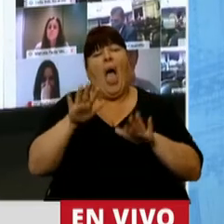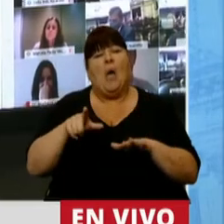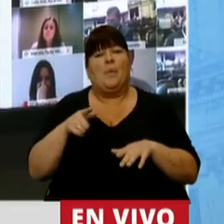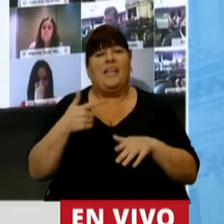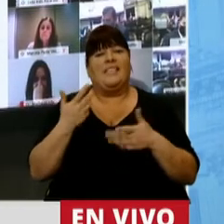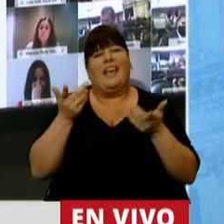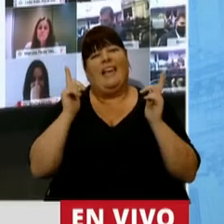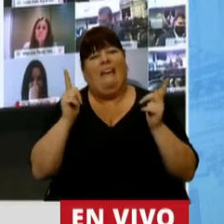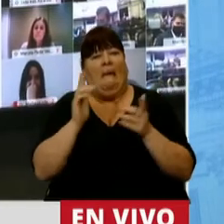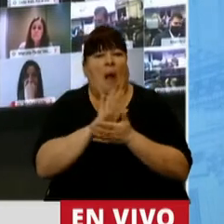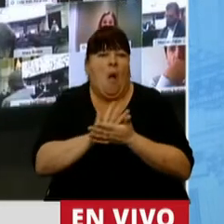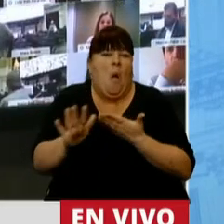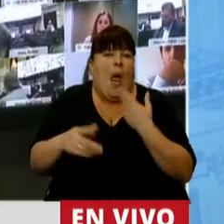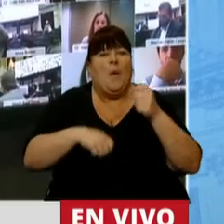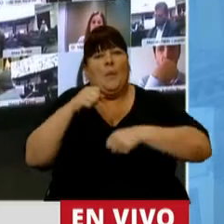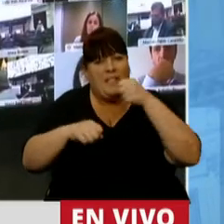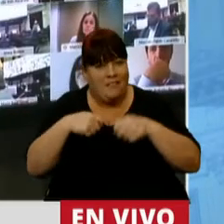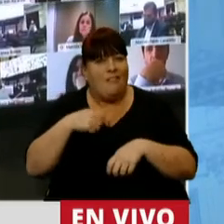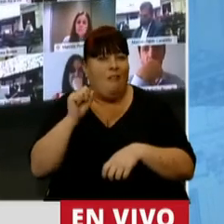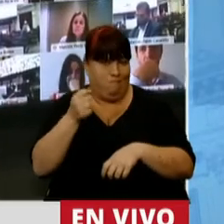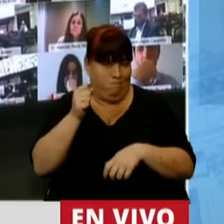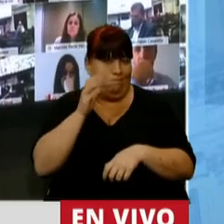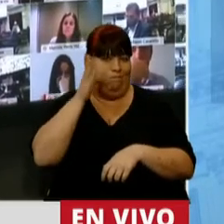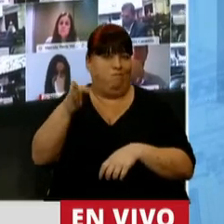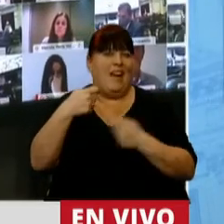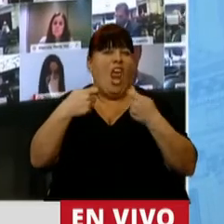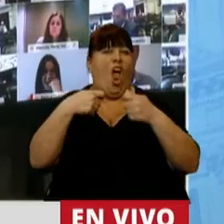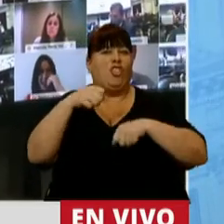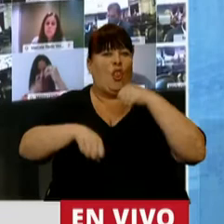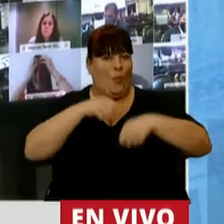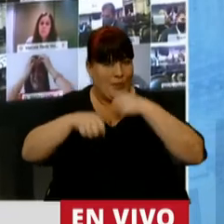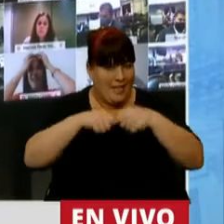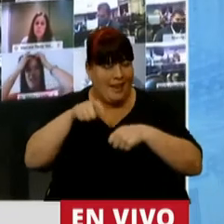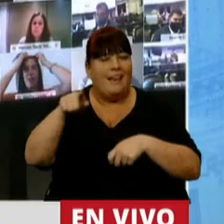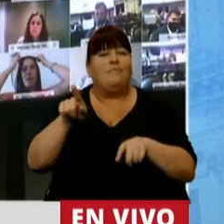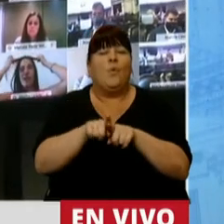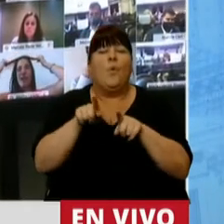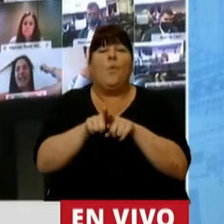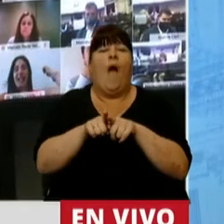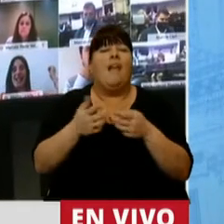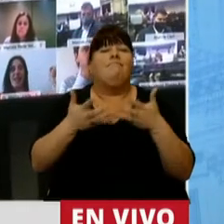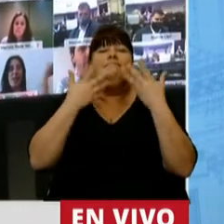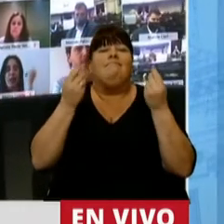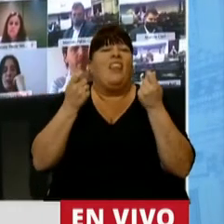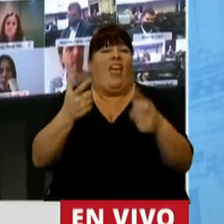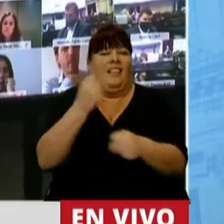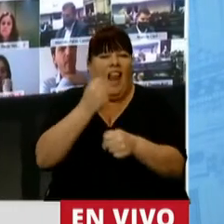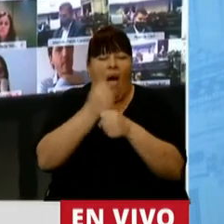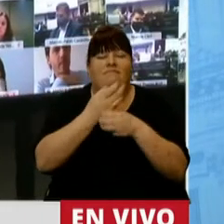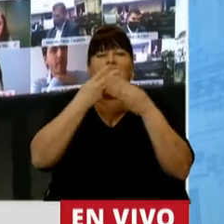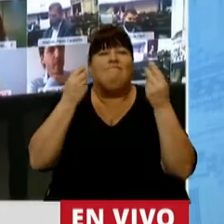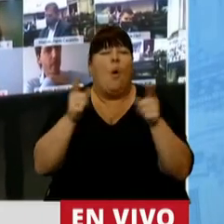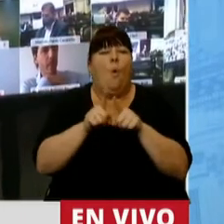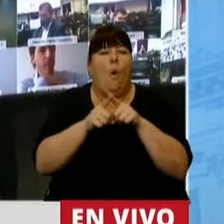de manera amateur al ciclismo hemos pasado por su bicicletería. Y ahí se respiraba aire de trabajo y